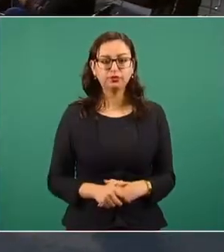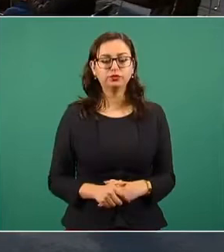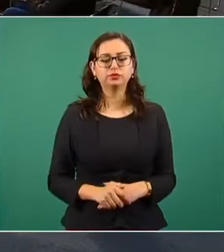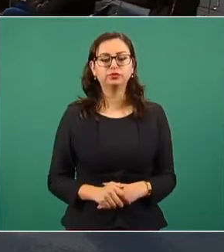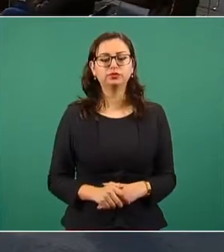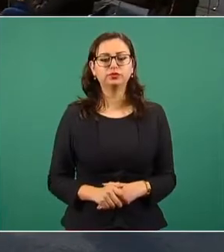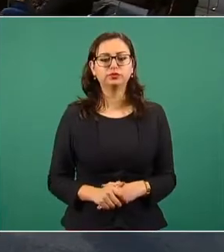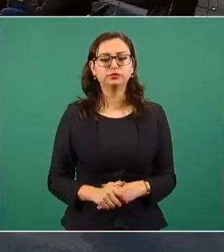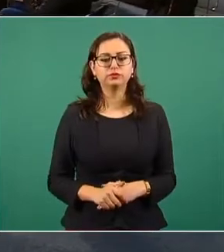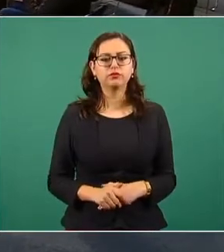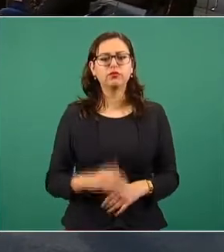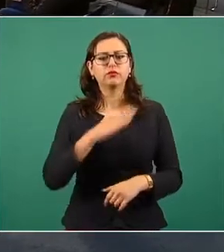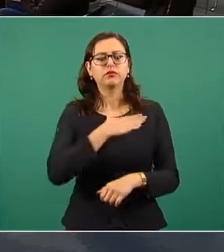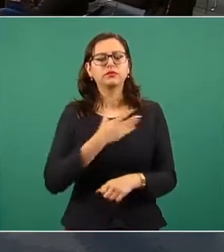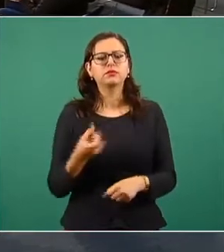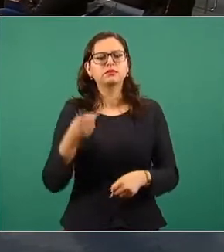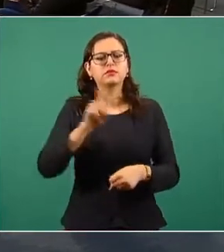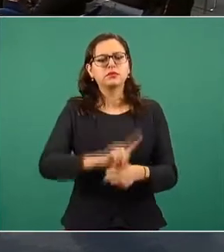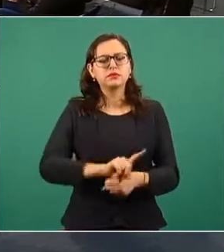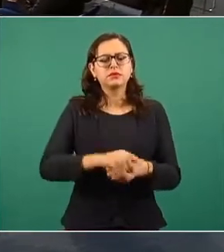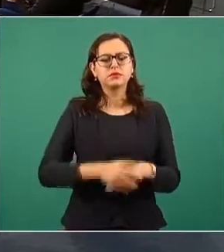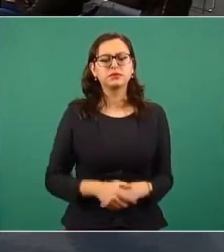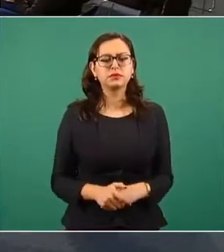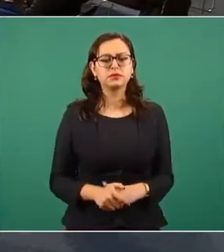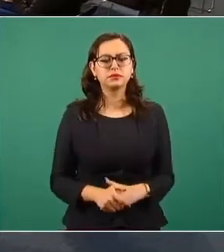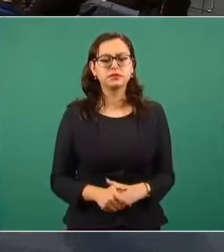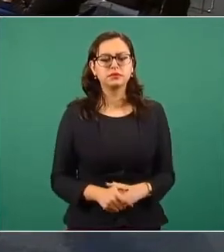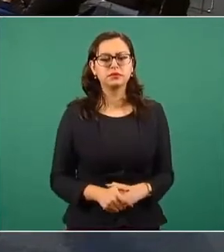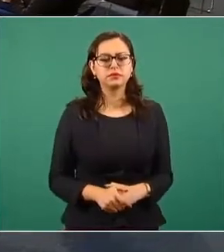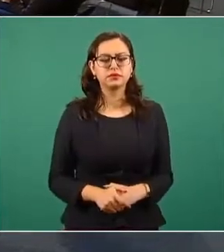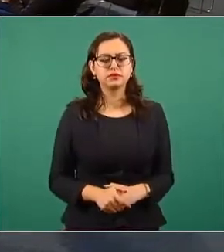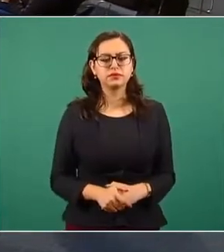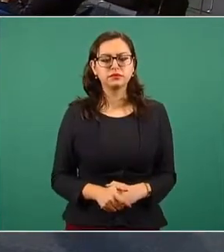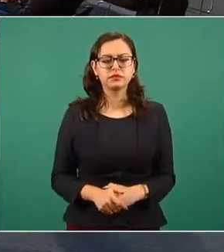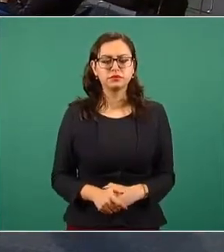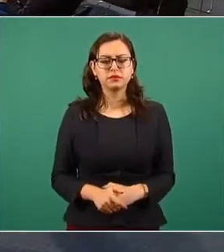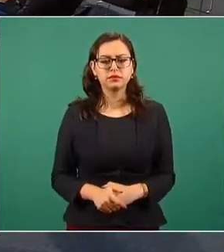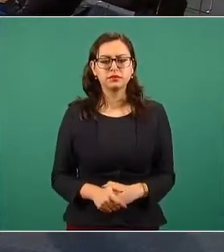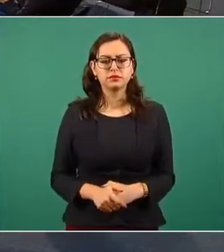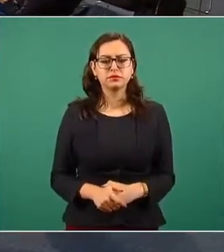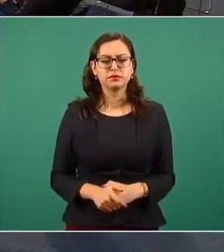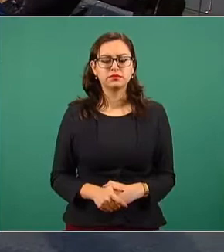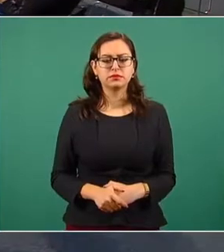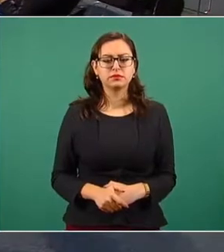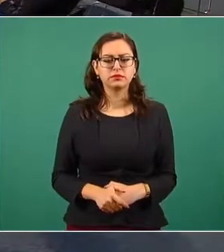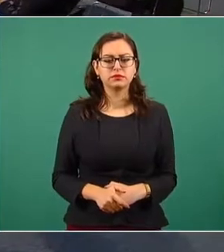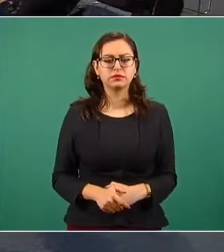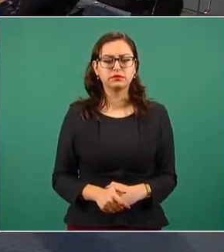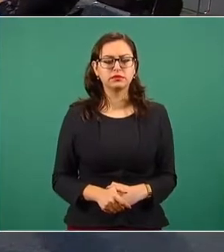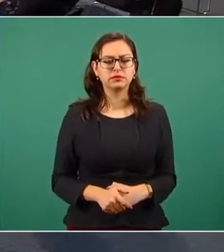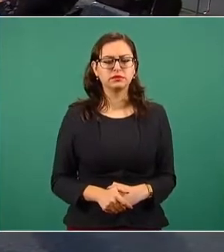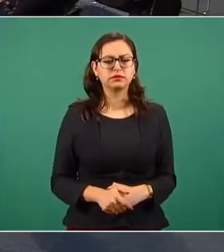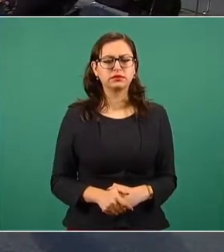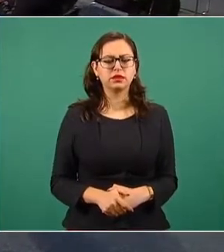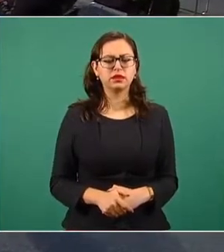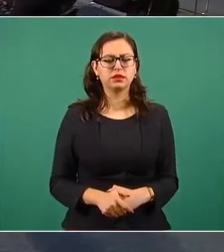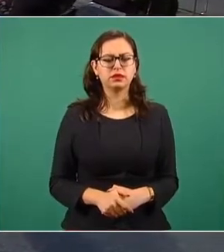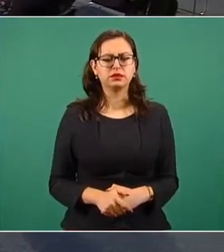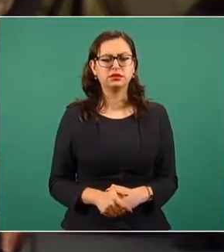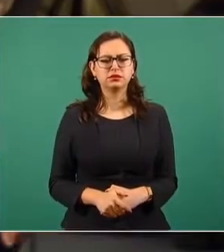Oiga, preguntarle, en estas reuniones ayer el número fueron de, lamentablemente, ya se alcanzó